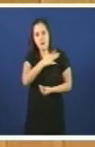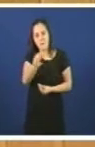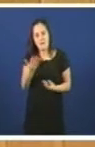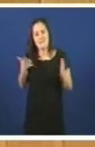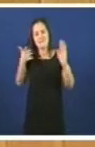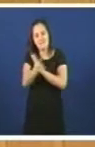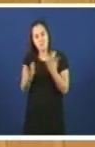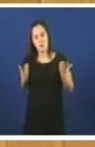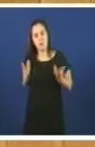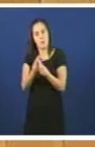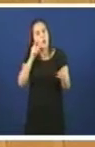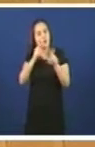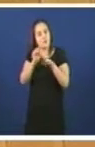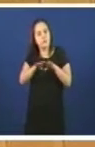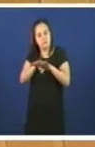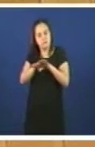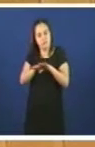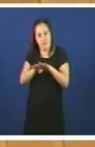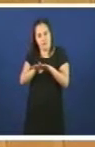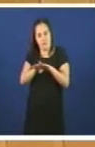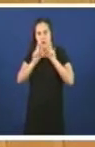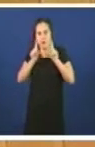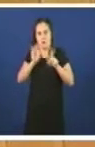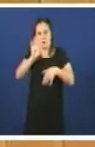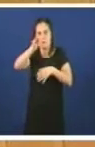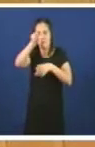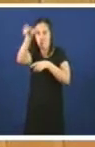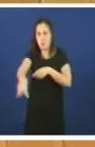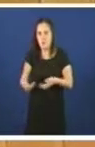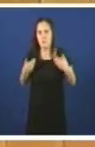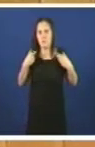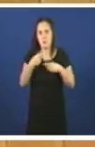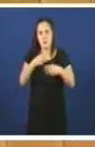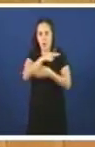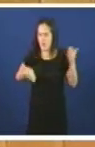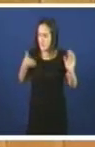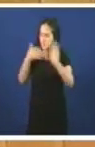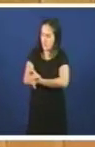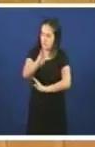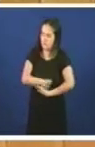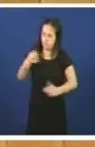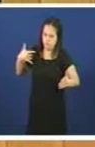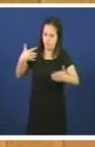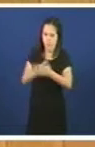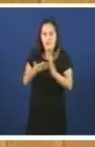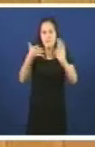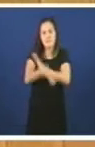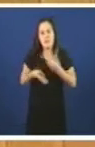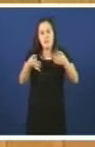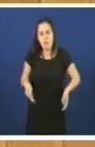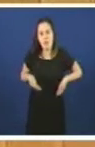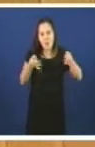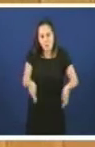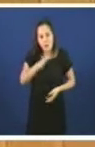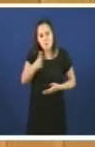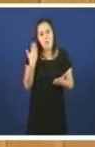descalificativo cara a algún responsable da asunta fai sempre o mesmo e o sustifican o efeito de converter a súa percepción da